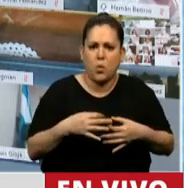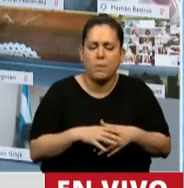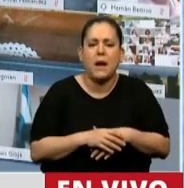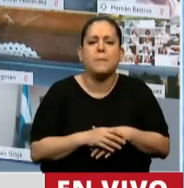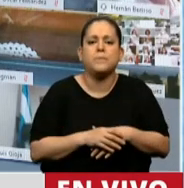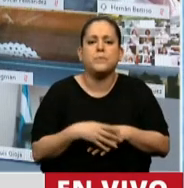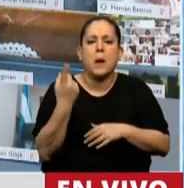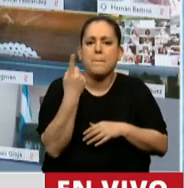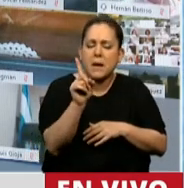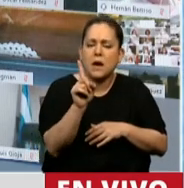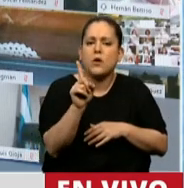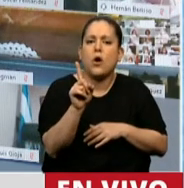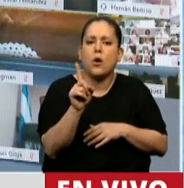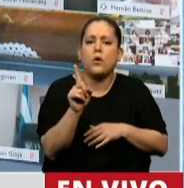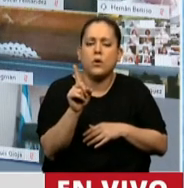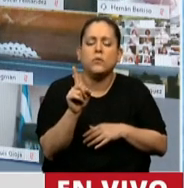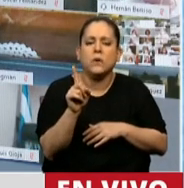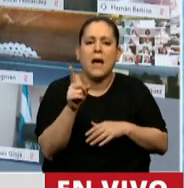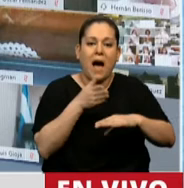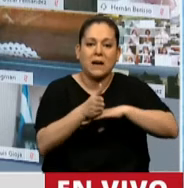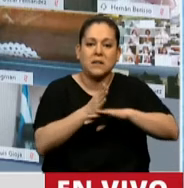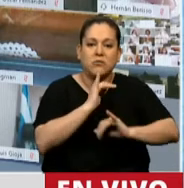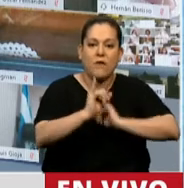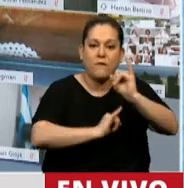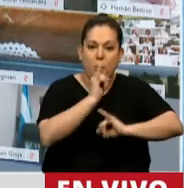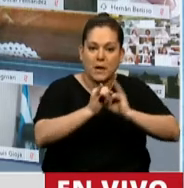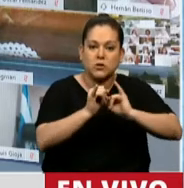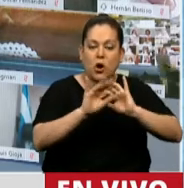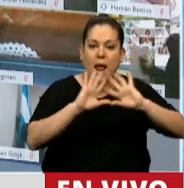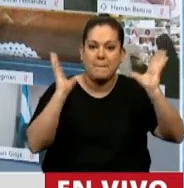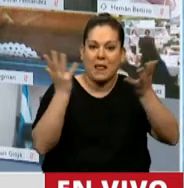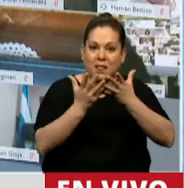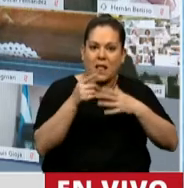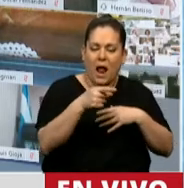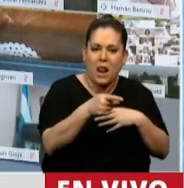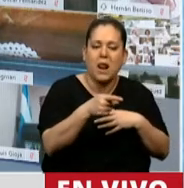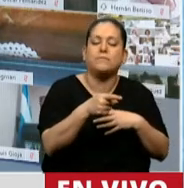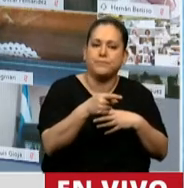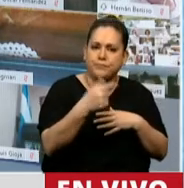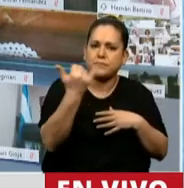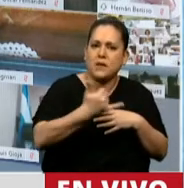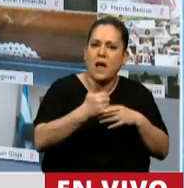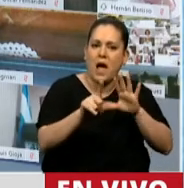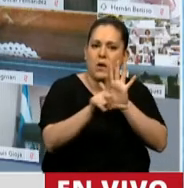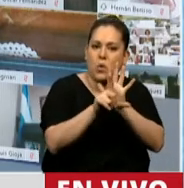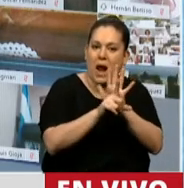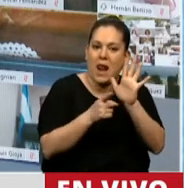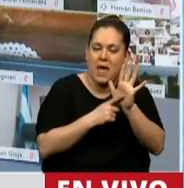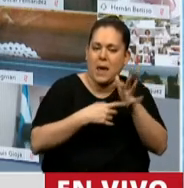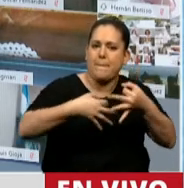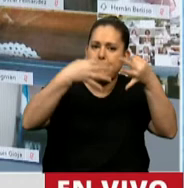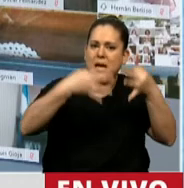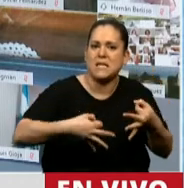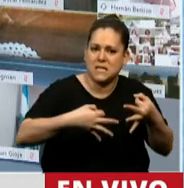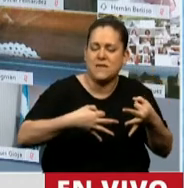Pero así como el acceso a la información ambiental tiene una ley específica de